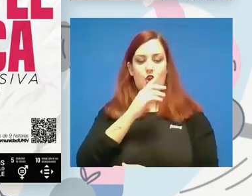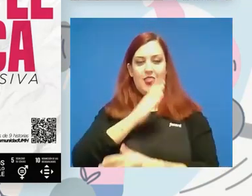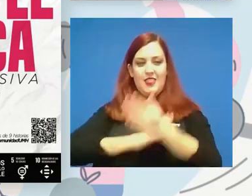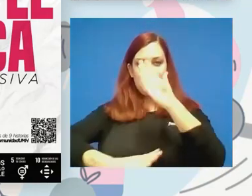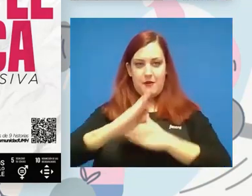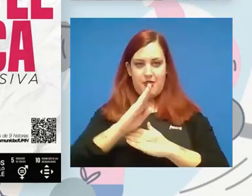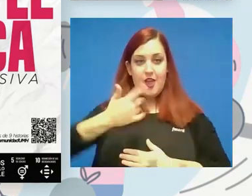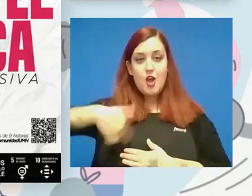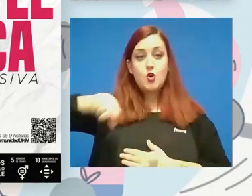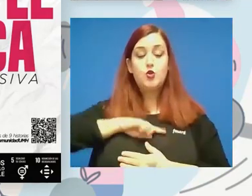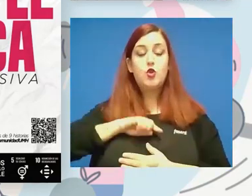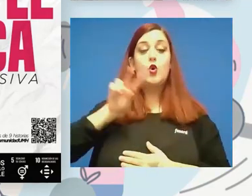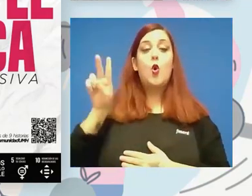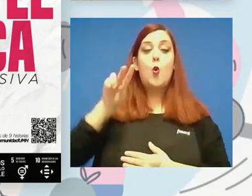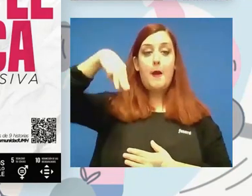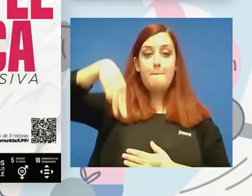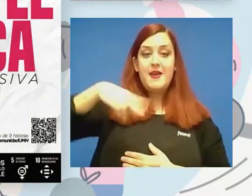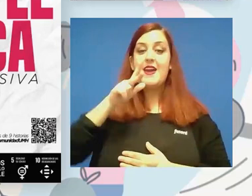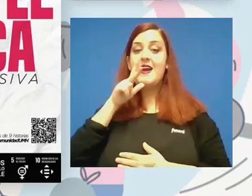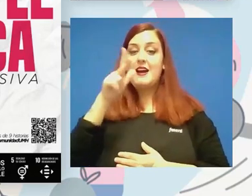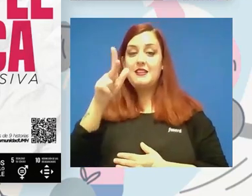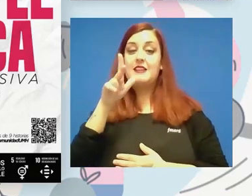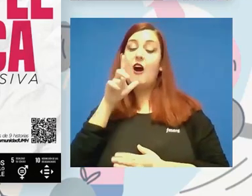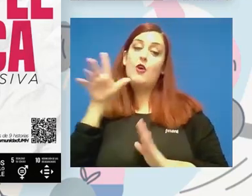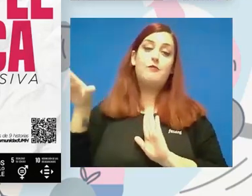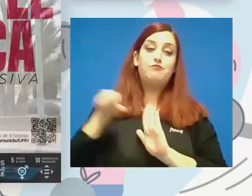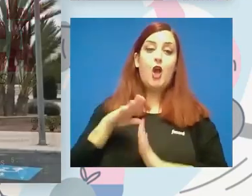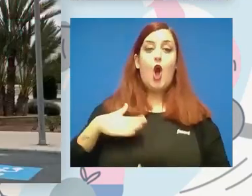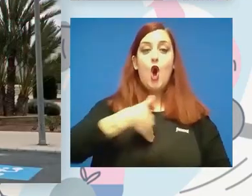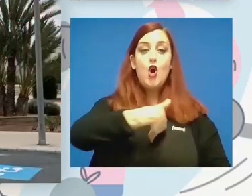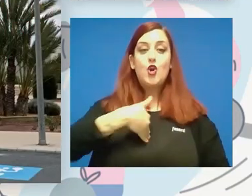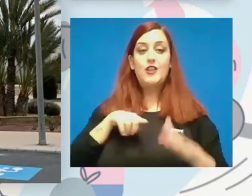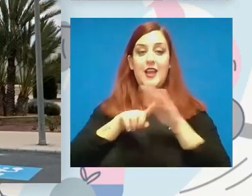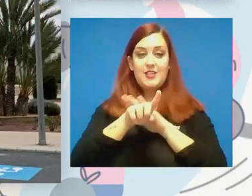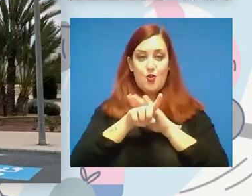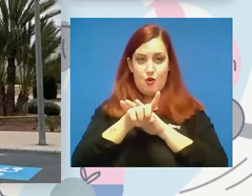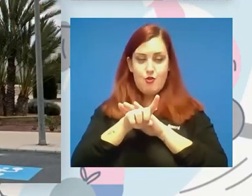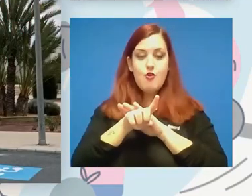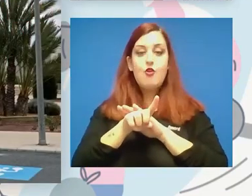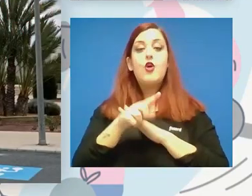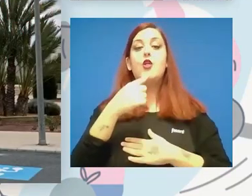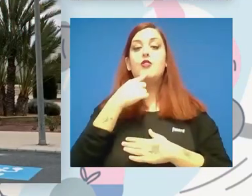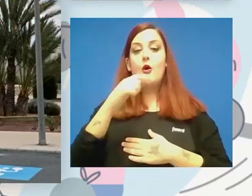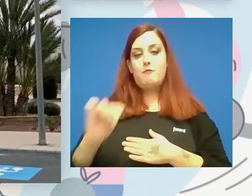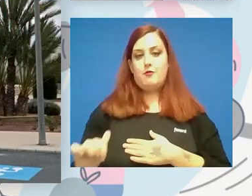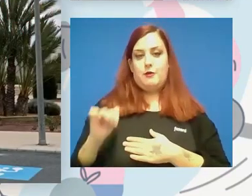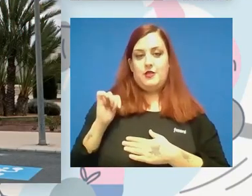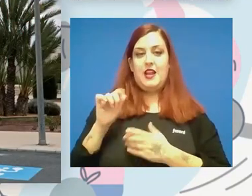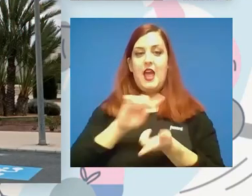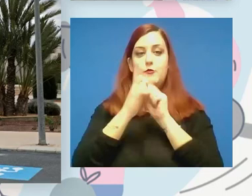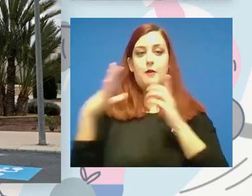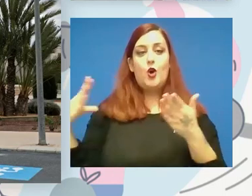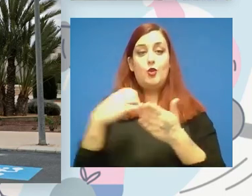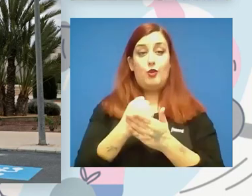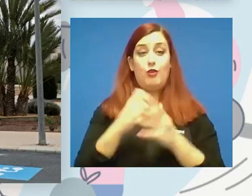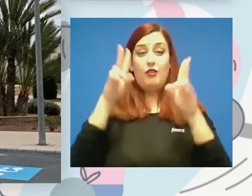Nosotros, en la UMH, y aquí me cojo el gorro de ahora de gestor, como pone aquí en el cartel, pues digo, vamos a aprovecharlo. Hemos cambiado toda la señal ética de